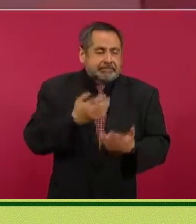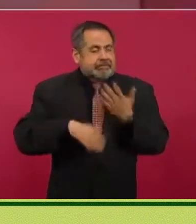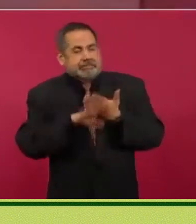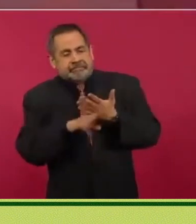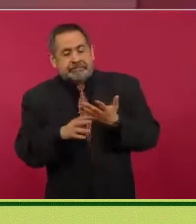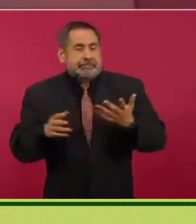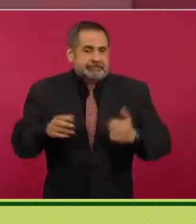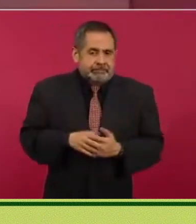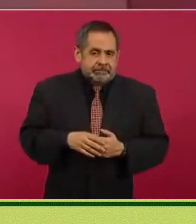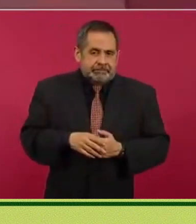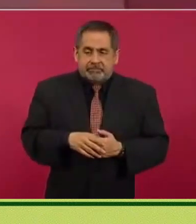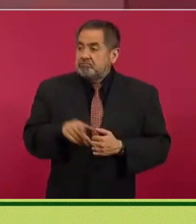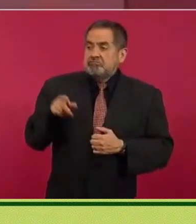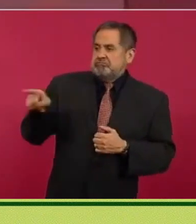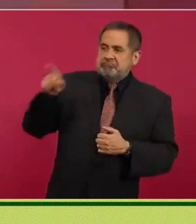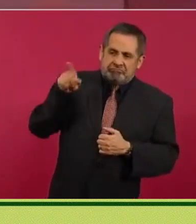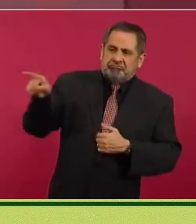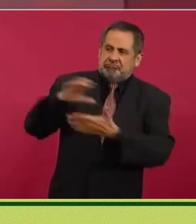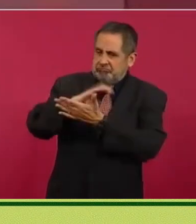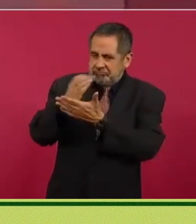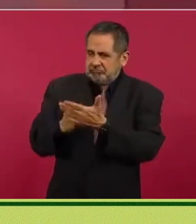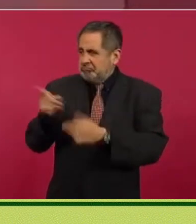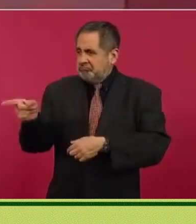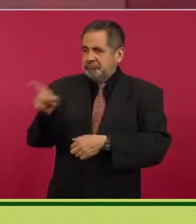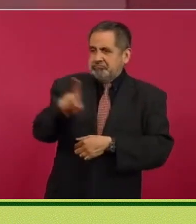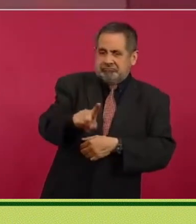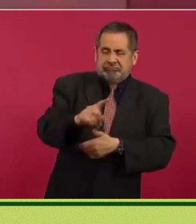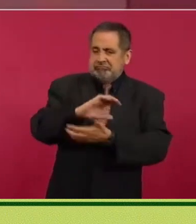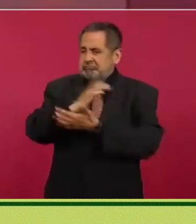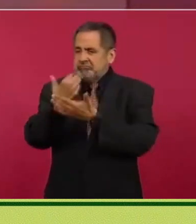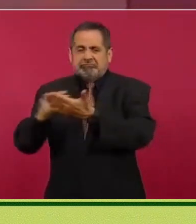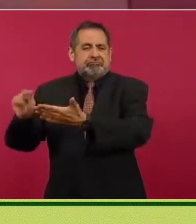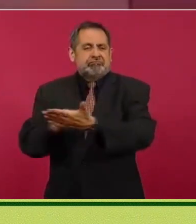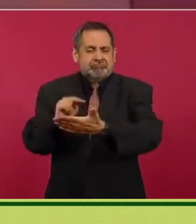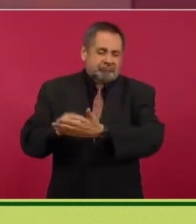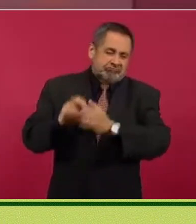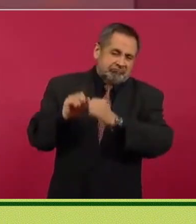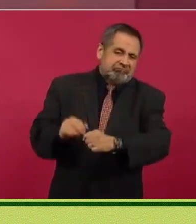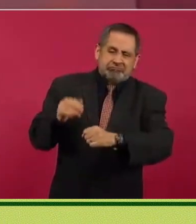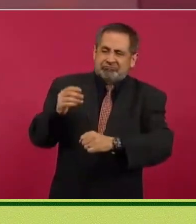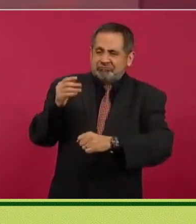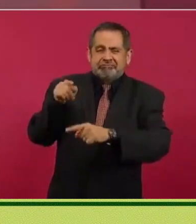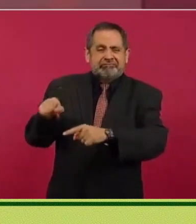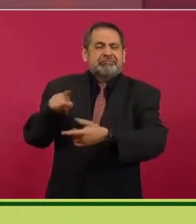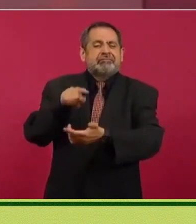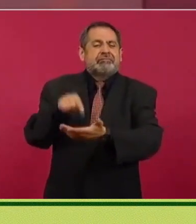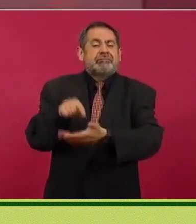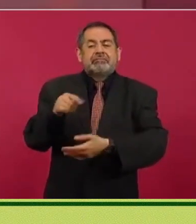que los contratos de Dos Bocas